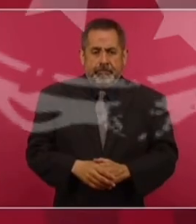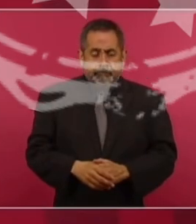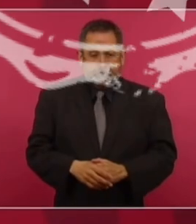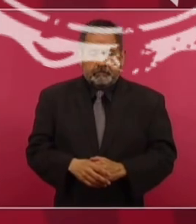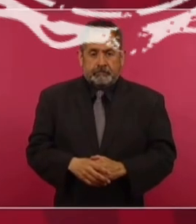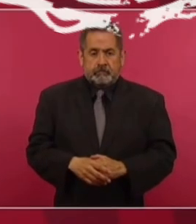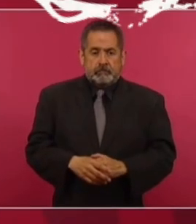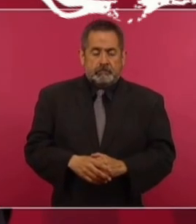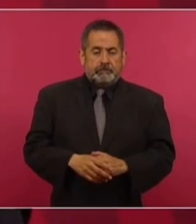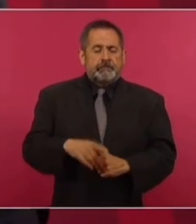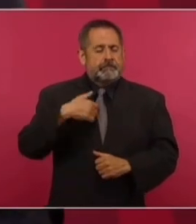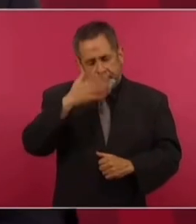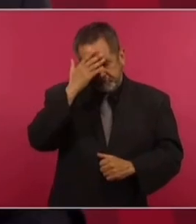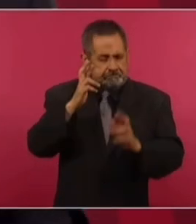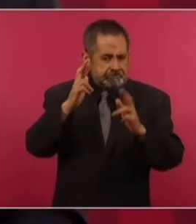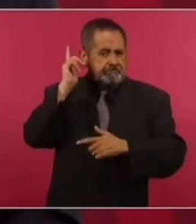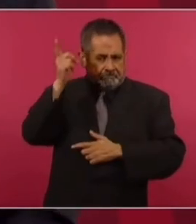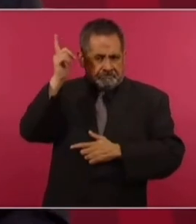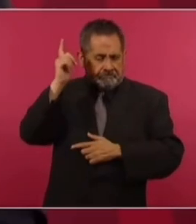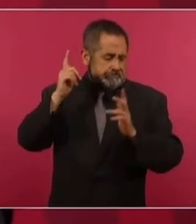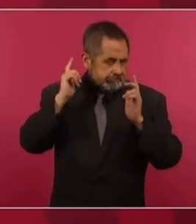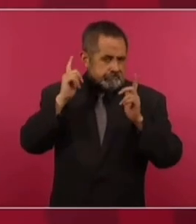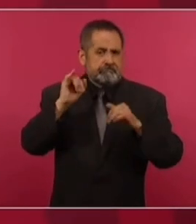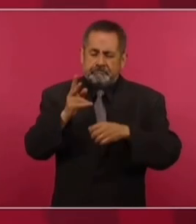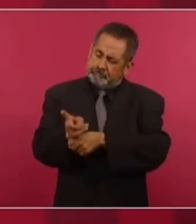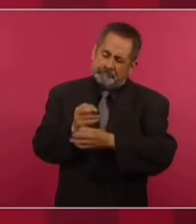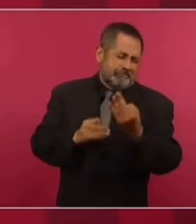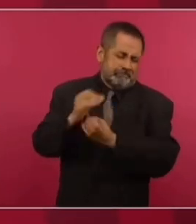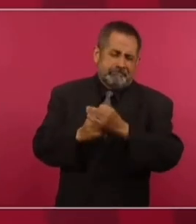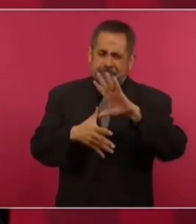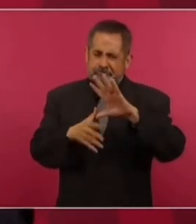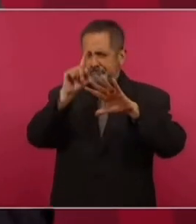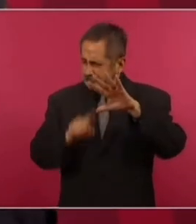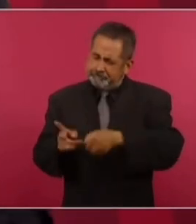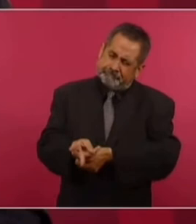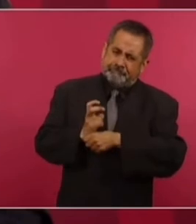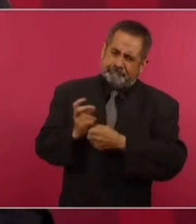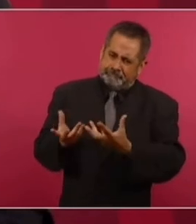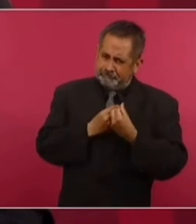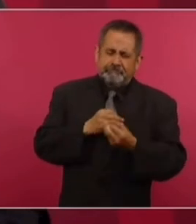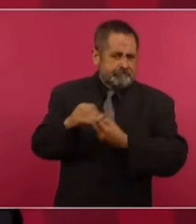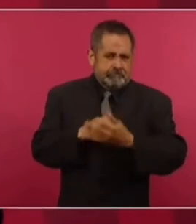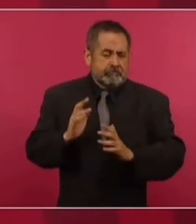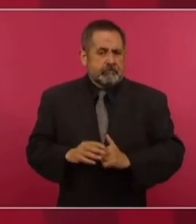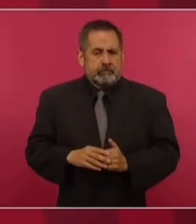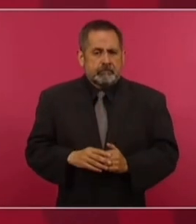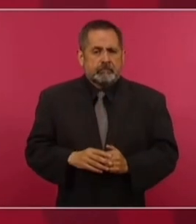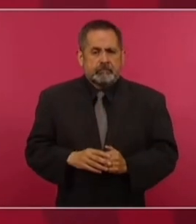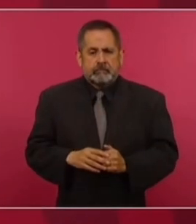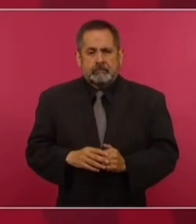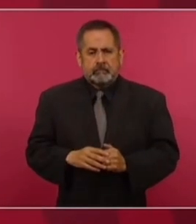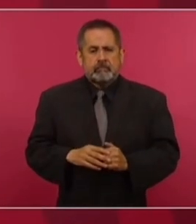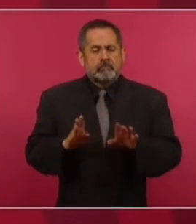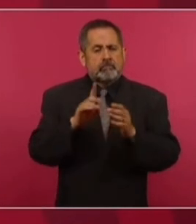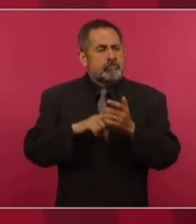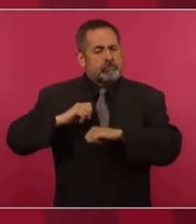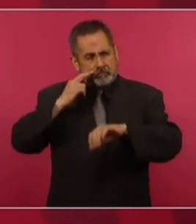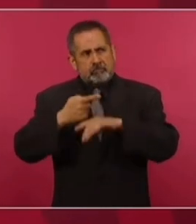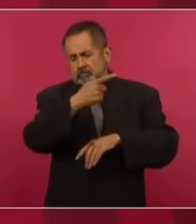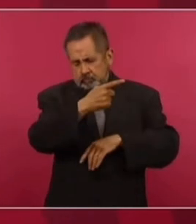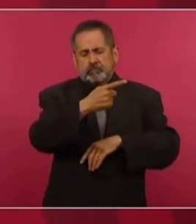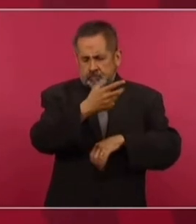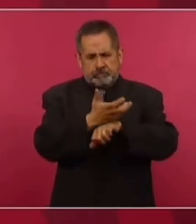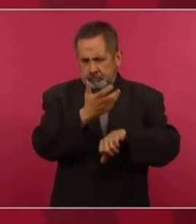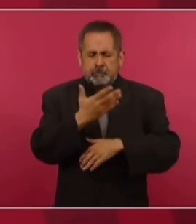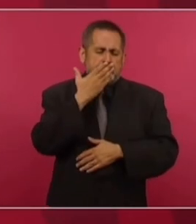Bueno, yo tengo la esperanza de que se invite a todos. Y ha habido una actitud muy responsable